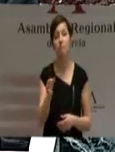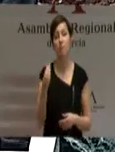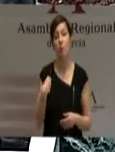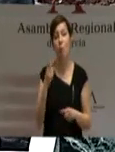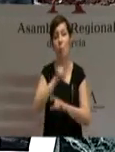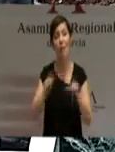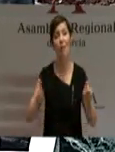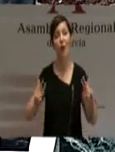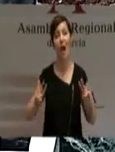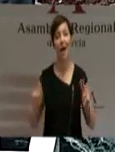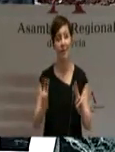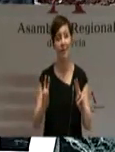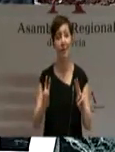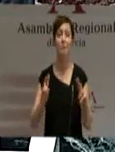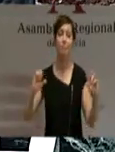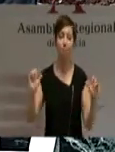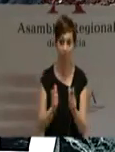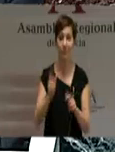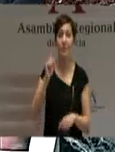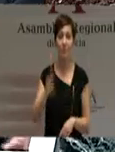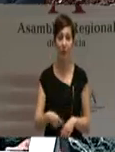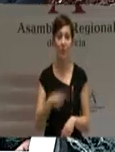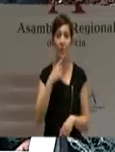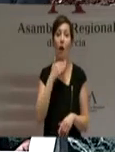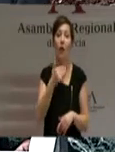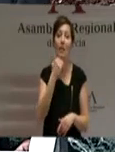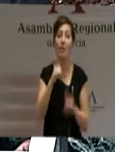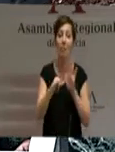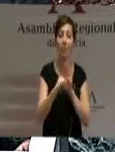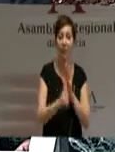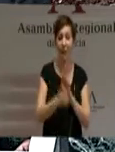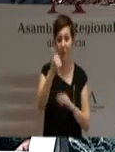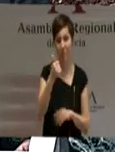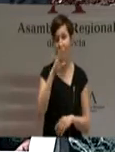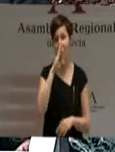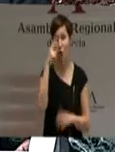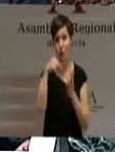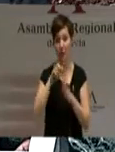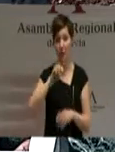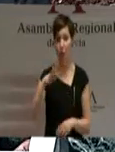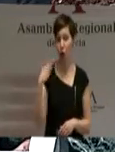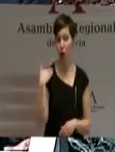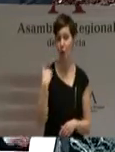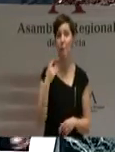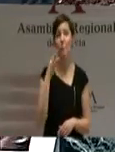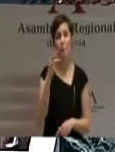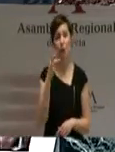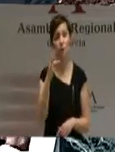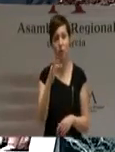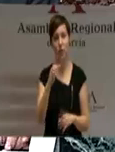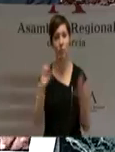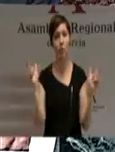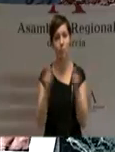pero nos estamos acercando a un punto de inflexión y así la tasa de desempleo de febrero de 2014 fue positiva en términos